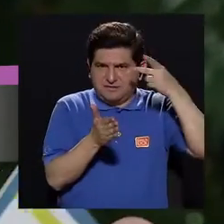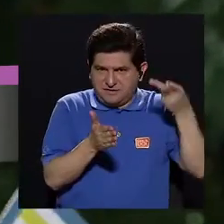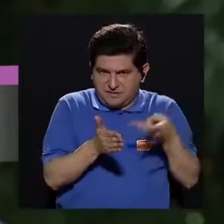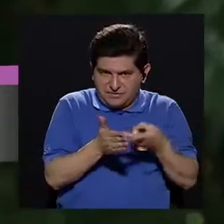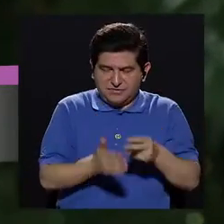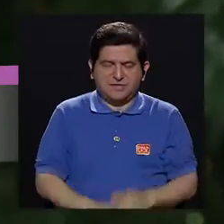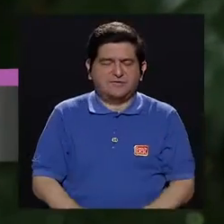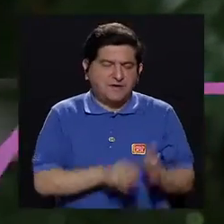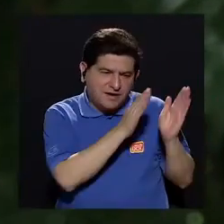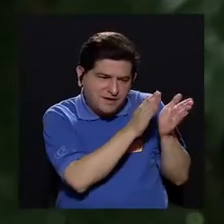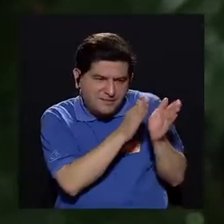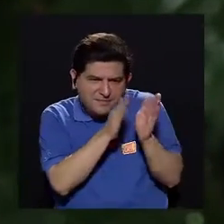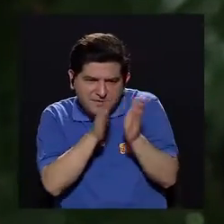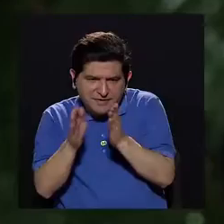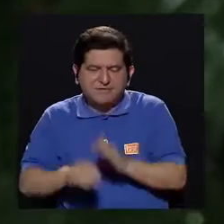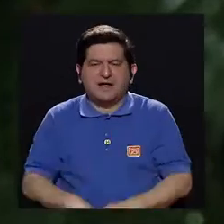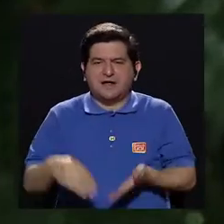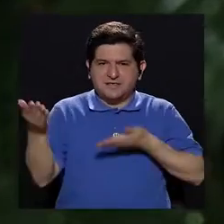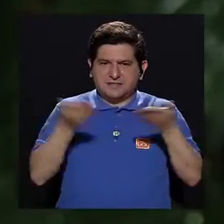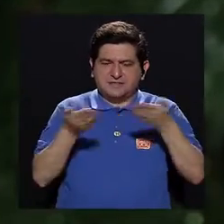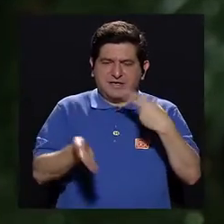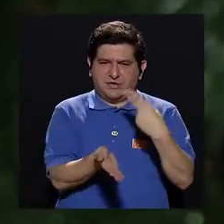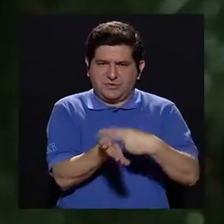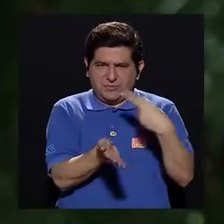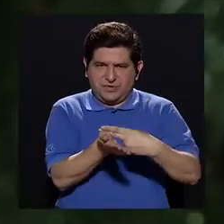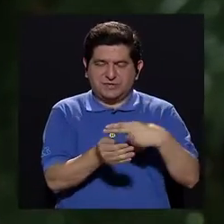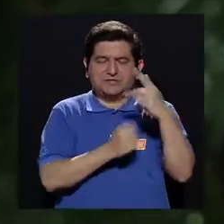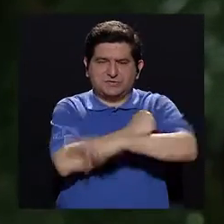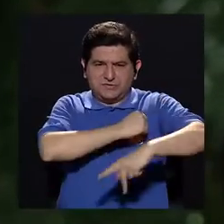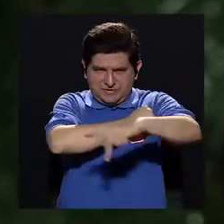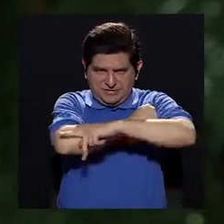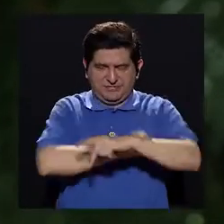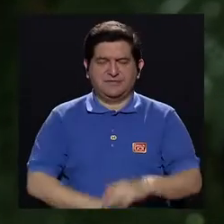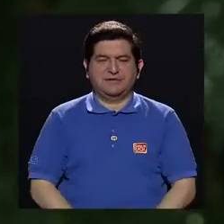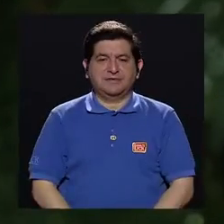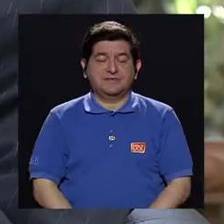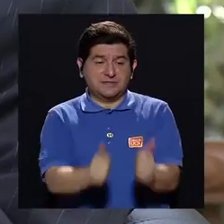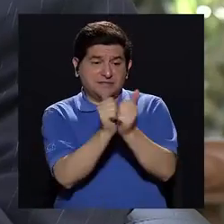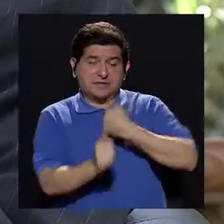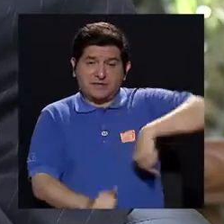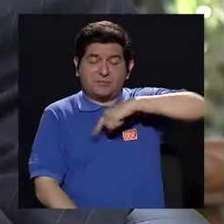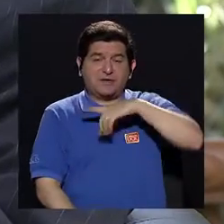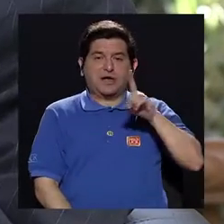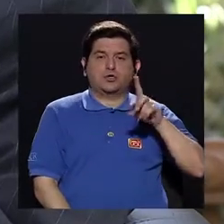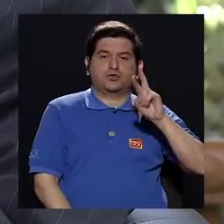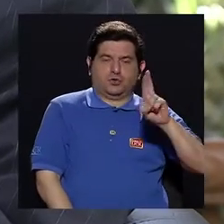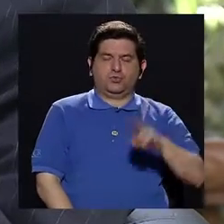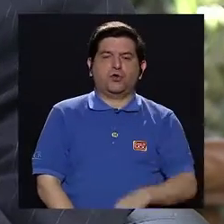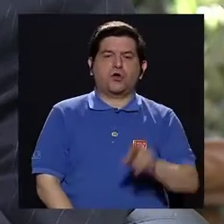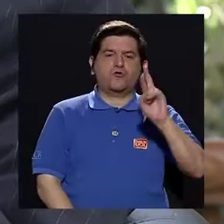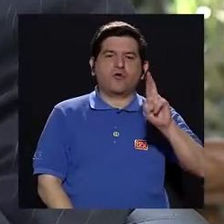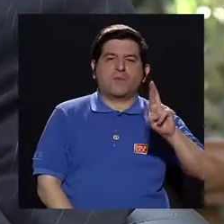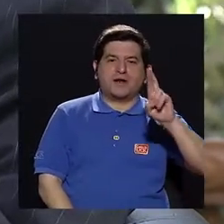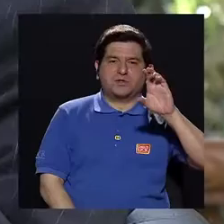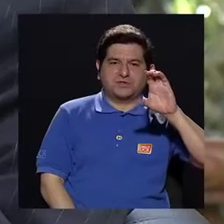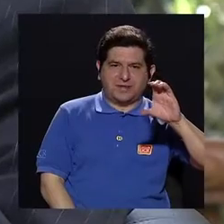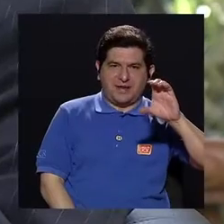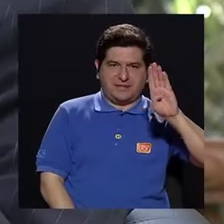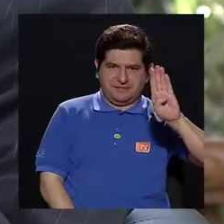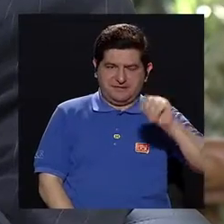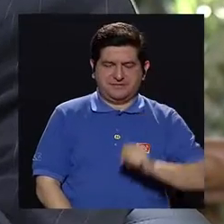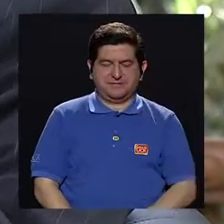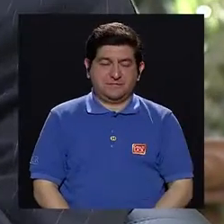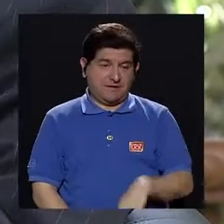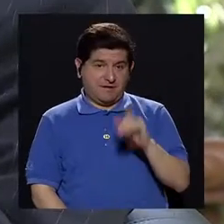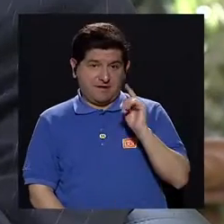lo que es y cómo se organizan los servicios hospitalarios en nuestro país. Y para esto nos acompaña el doctor Roberto Cervantes